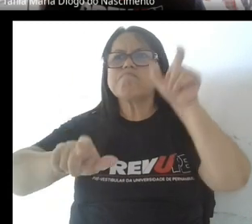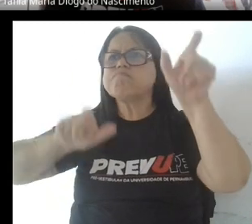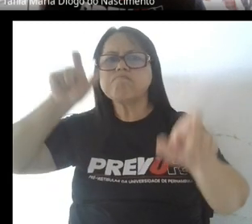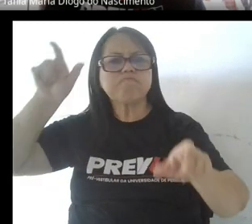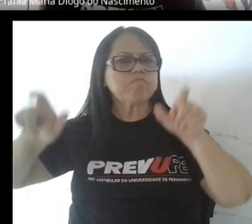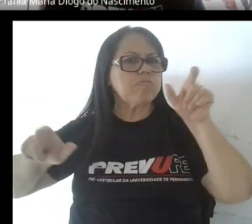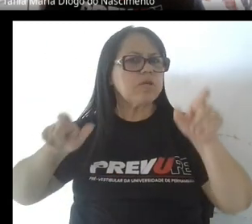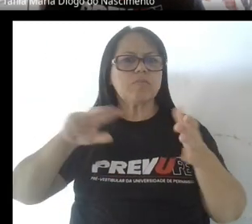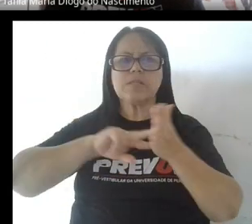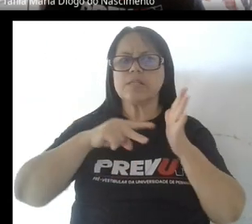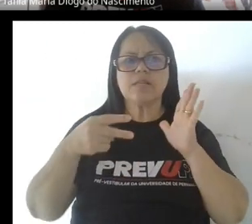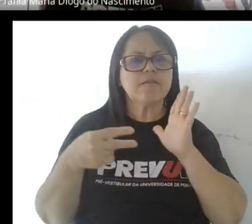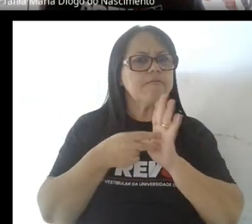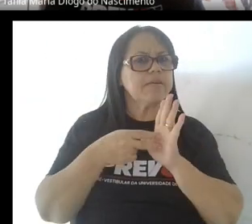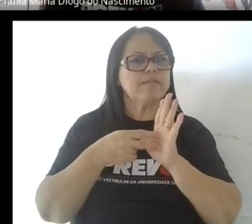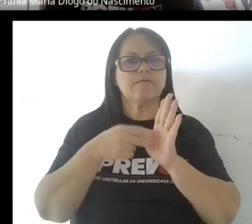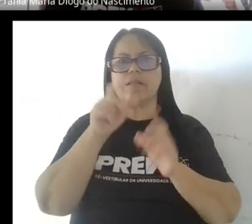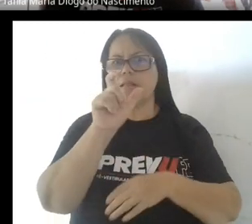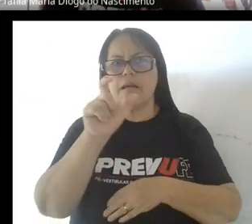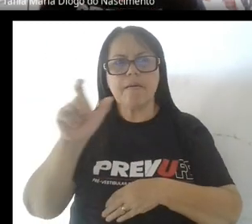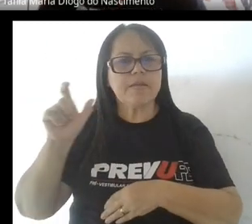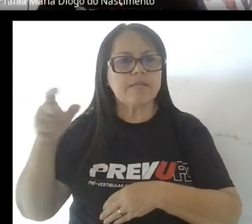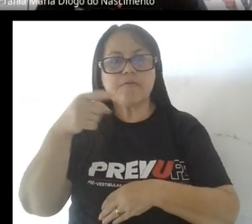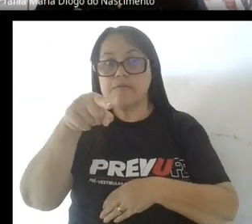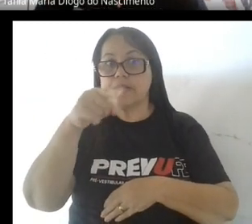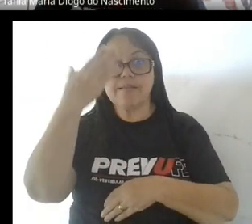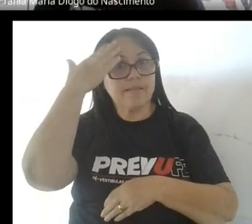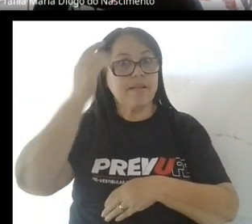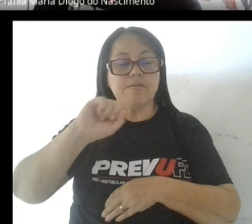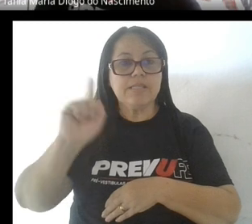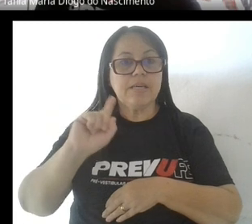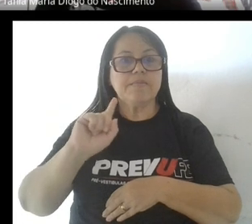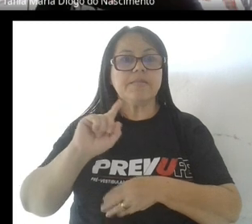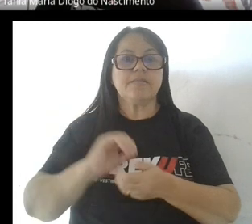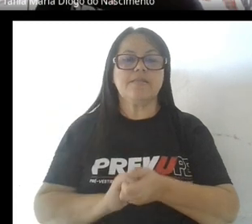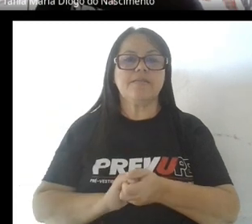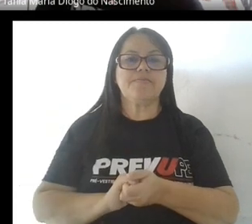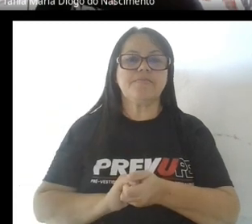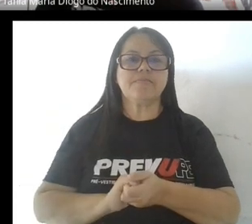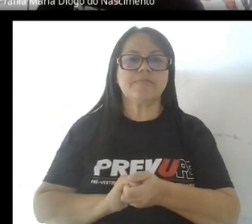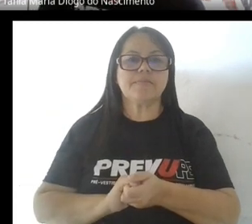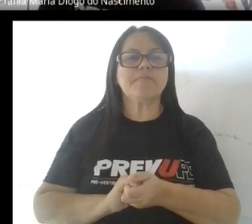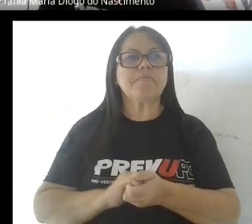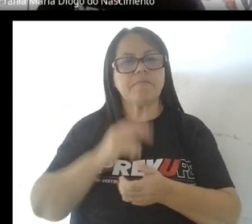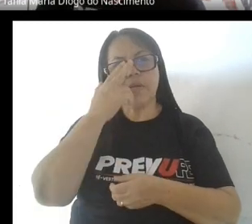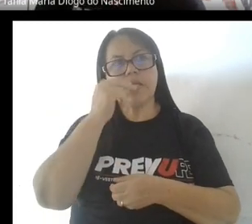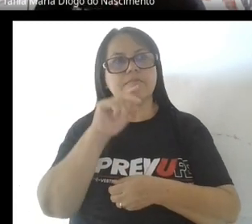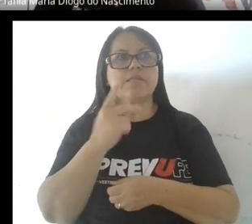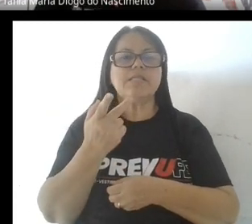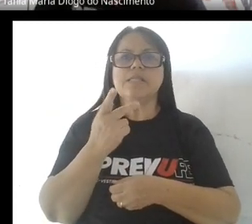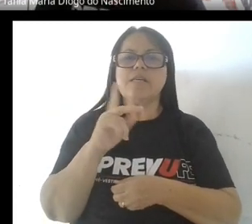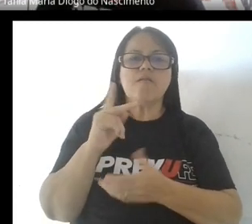Sobre los significados de las palabras que tú no sabes. Y cuando equivoques, ¿no? Cuando cometas